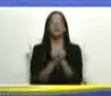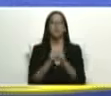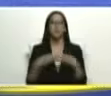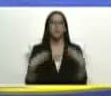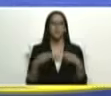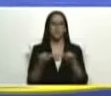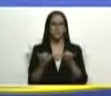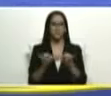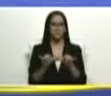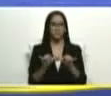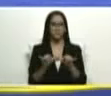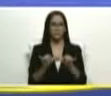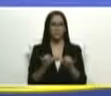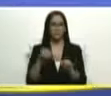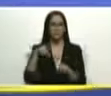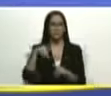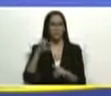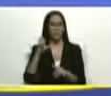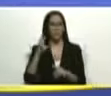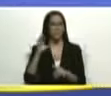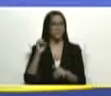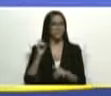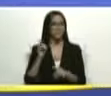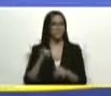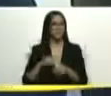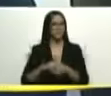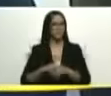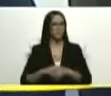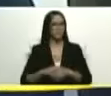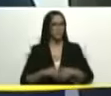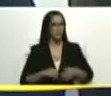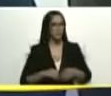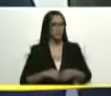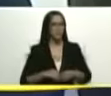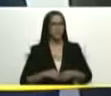Pedro Rafael Tellechea Anzuategui